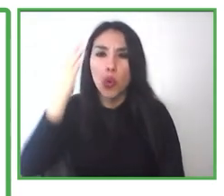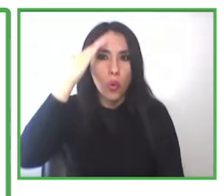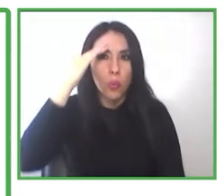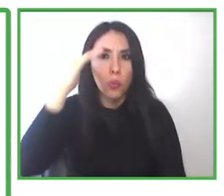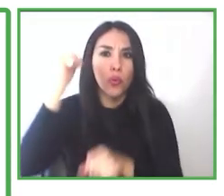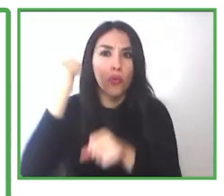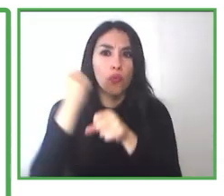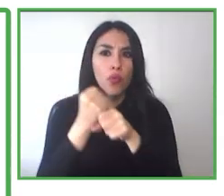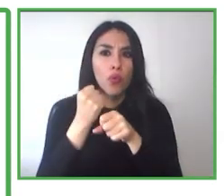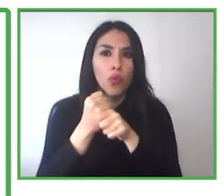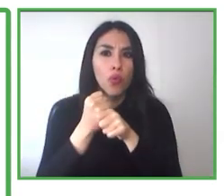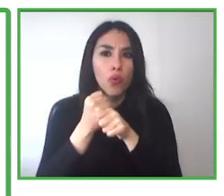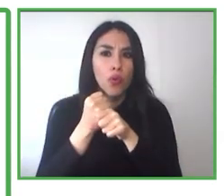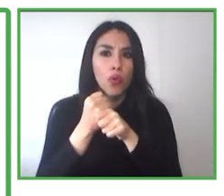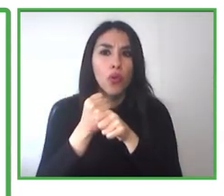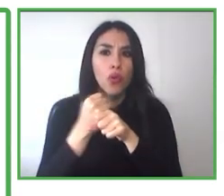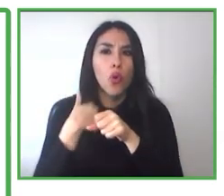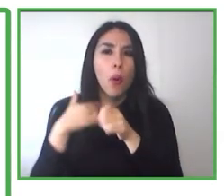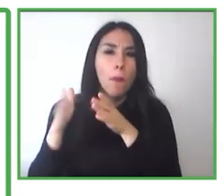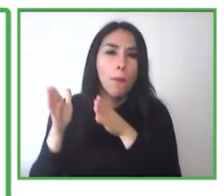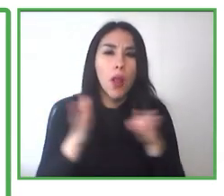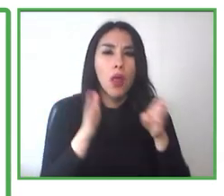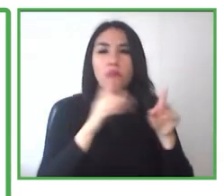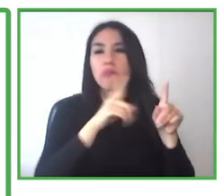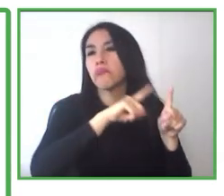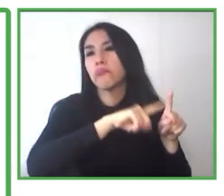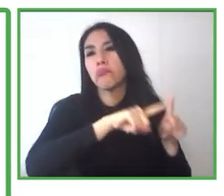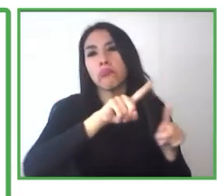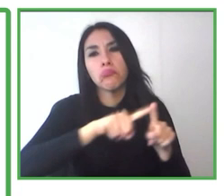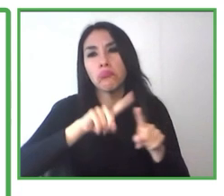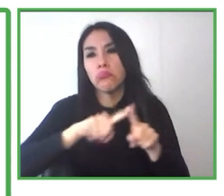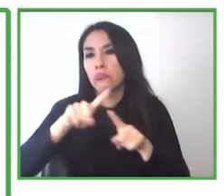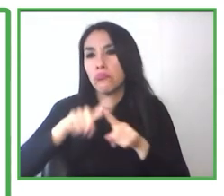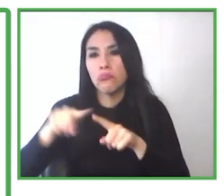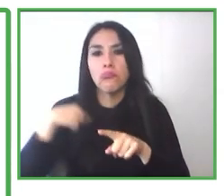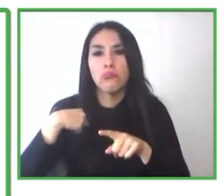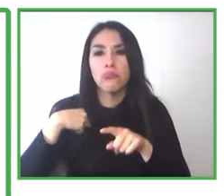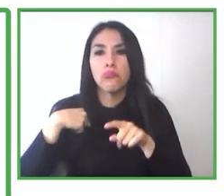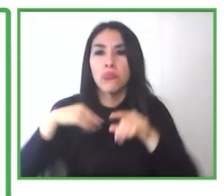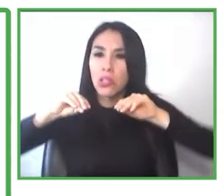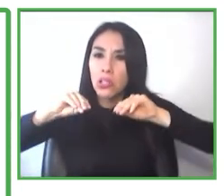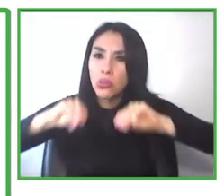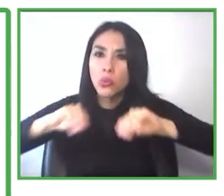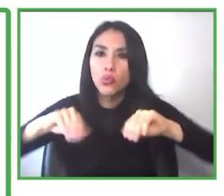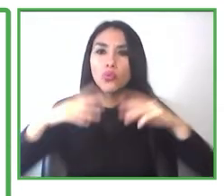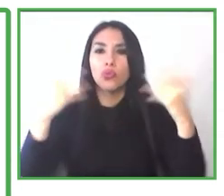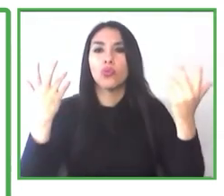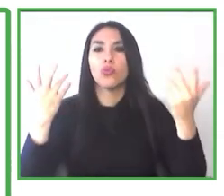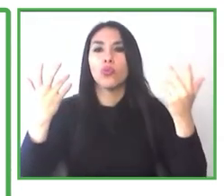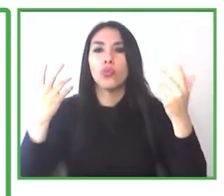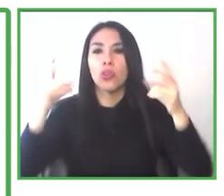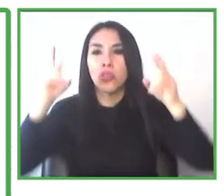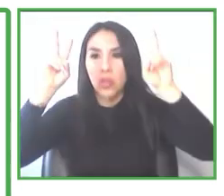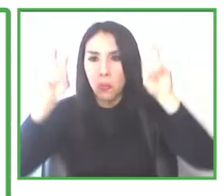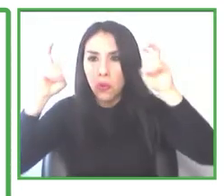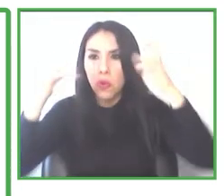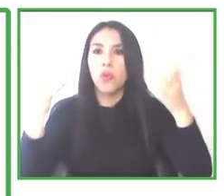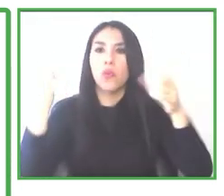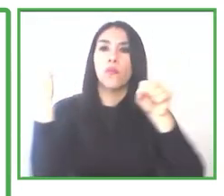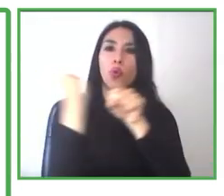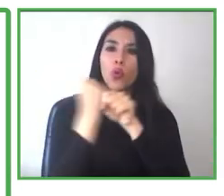por ejemplo, la asesoría. La asesoría u orientación en temáticas de empleabilidad, es una asesoría que se hace de manera personalizada,